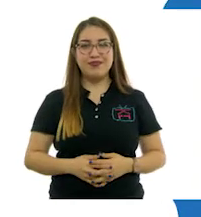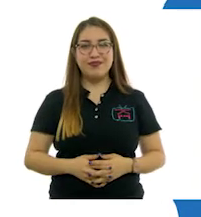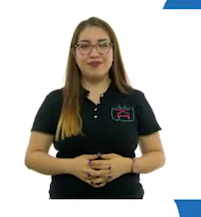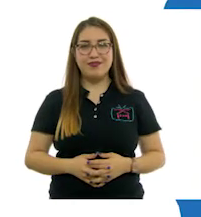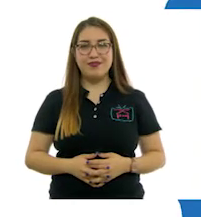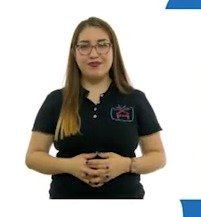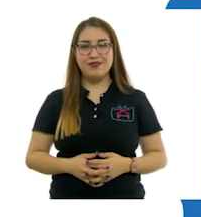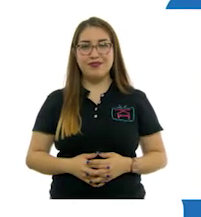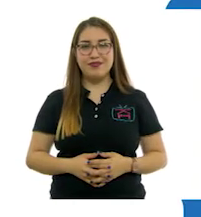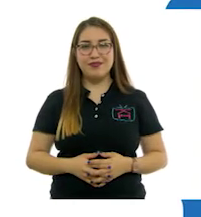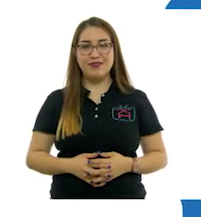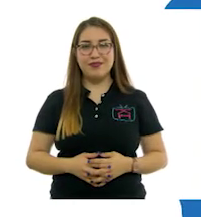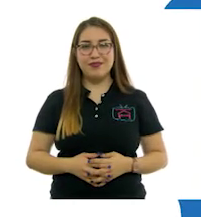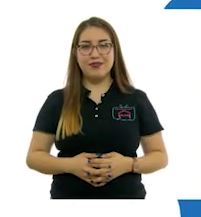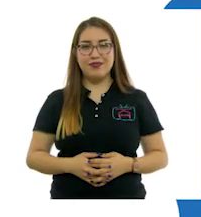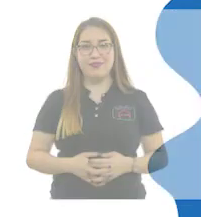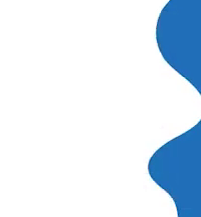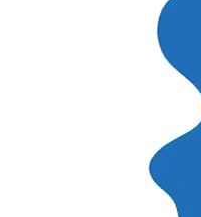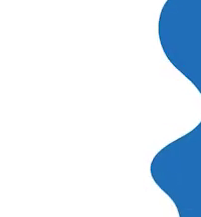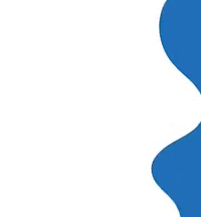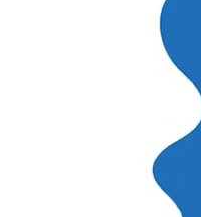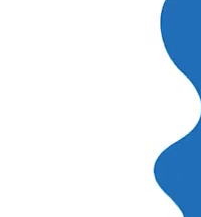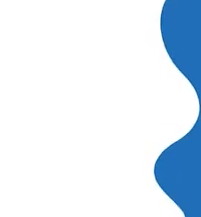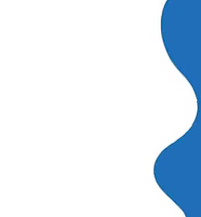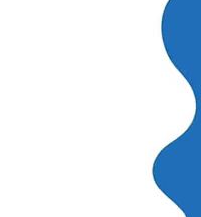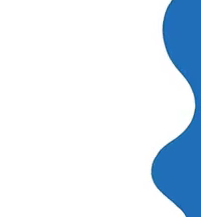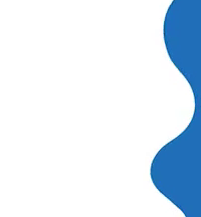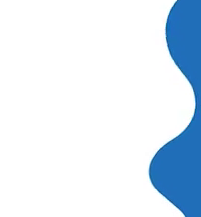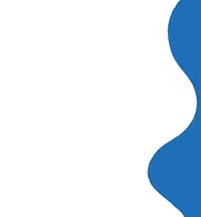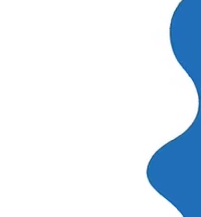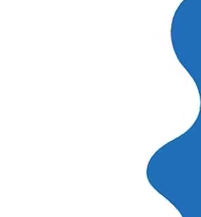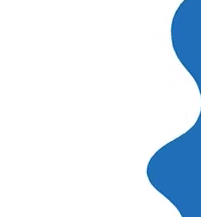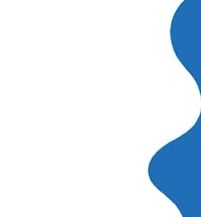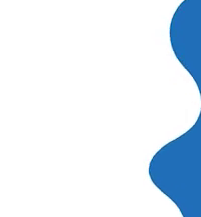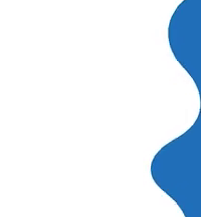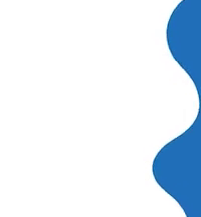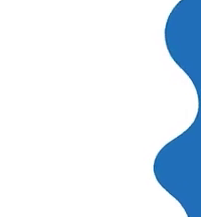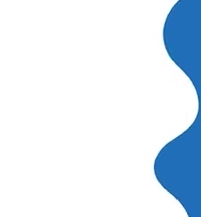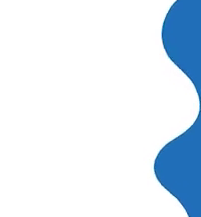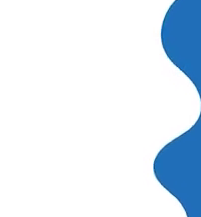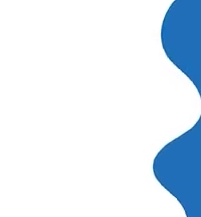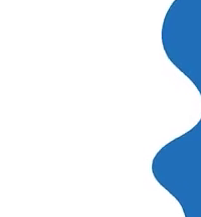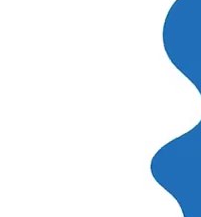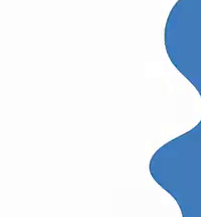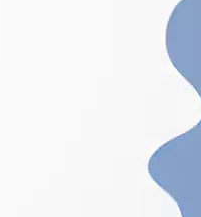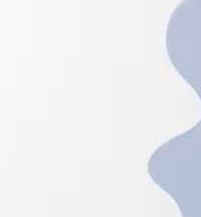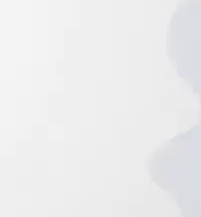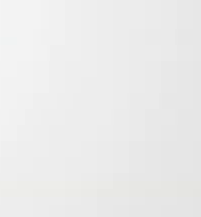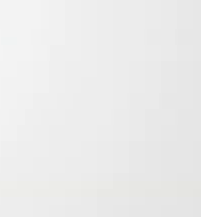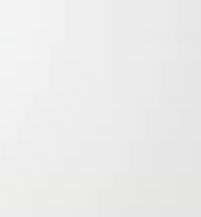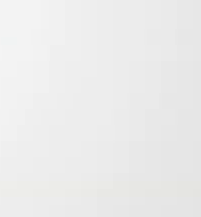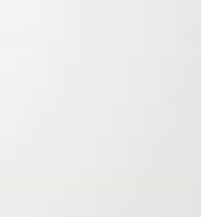aprendeencasa.cep.gov.mx.